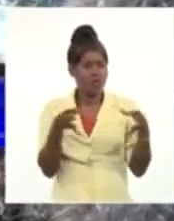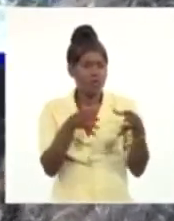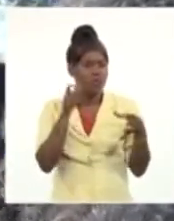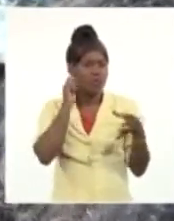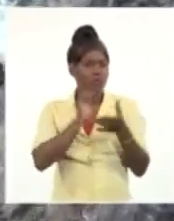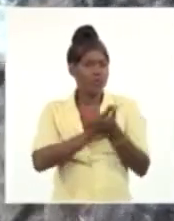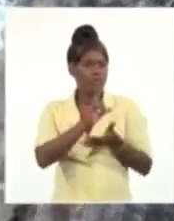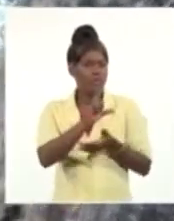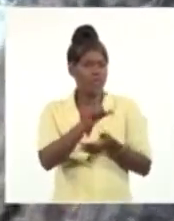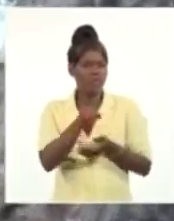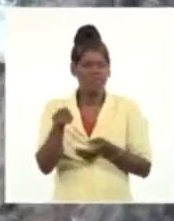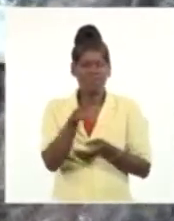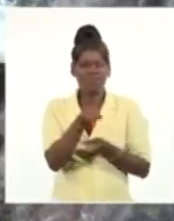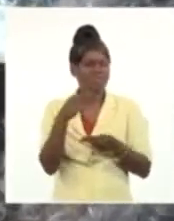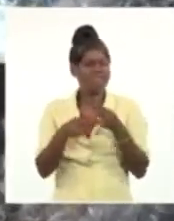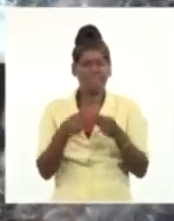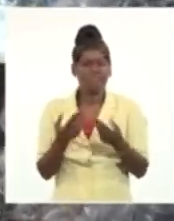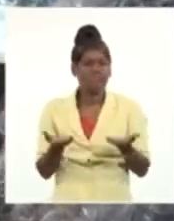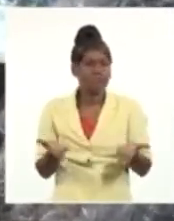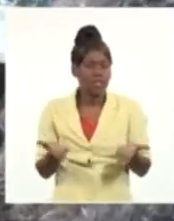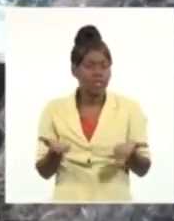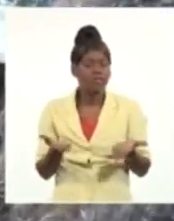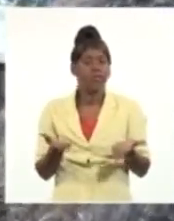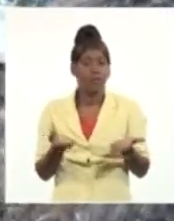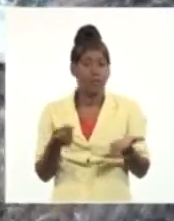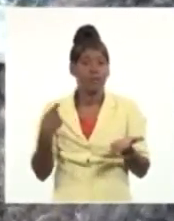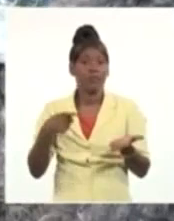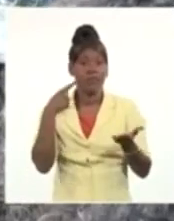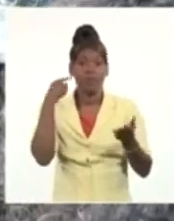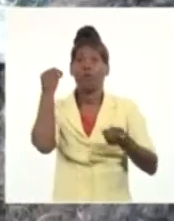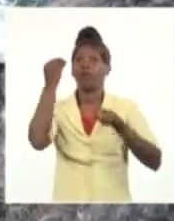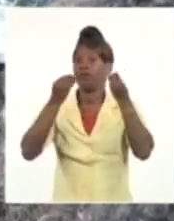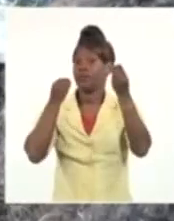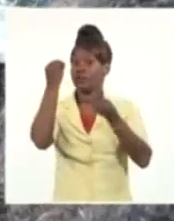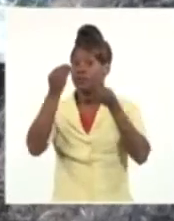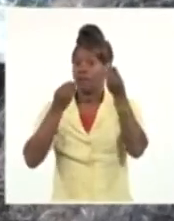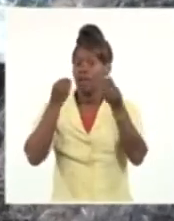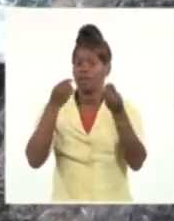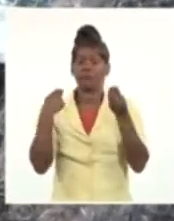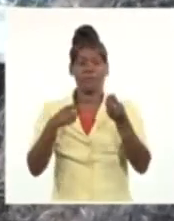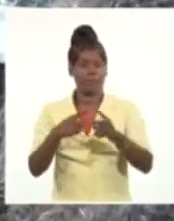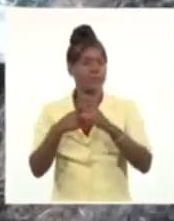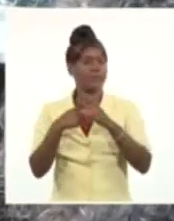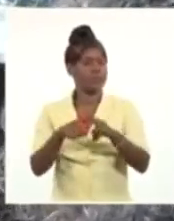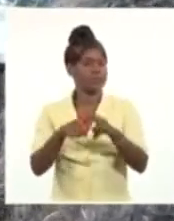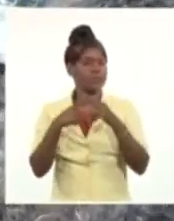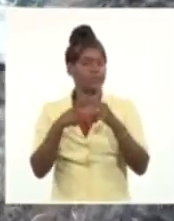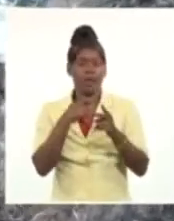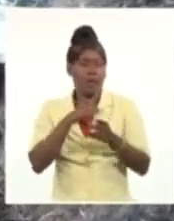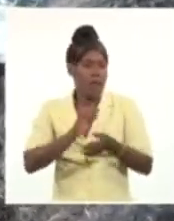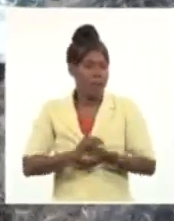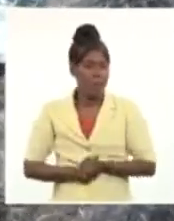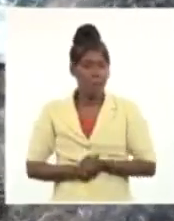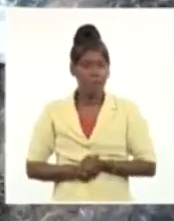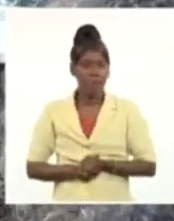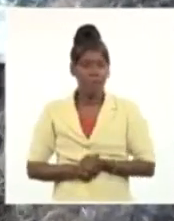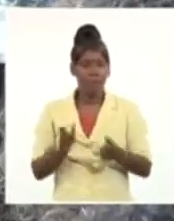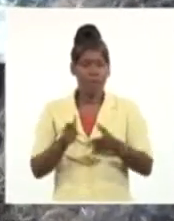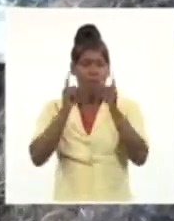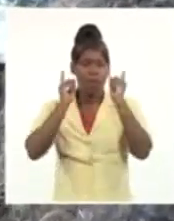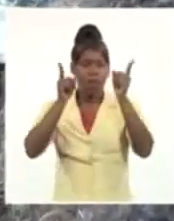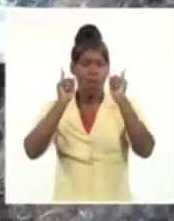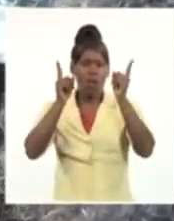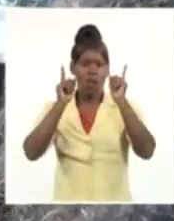Federación de Mujeres Cubanas? ¿Qué hacemos, por supuesto, en la Asamblea del Delegado al Poder Popular?